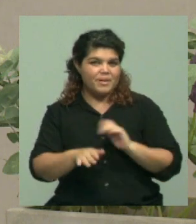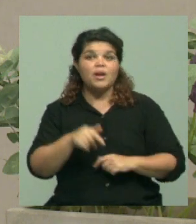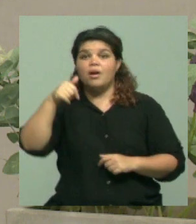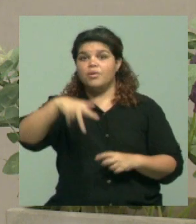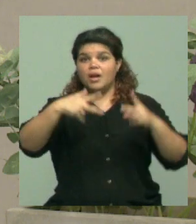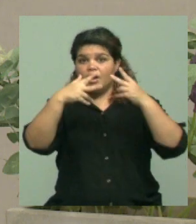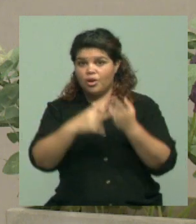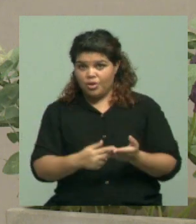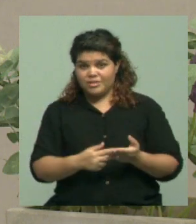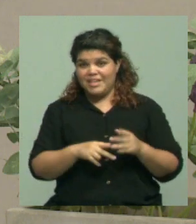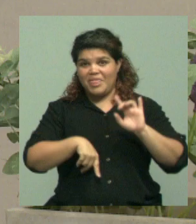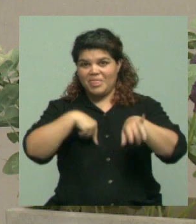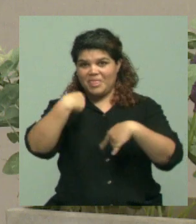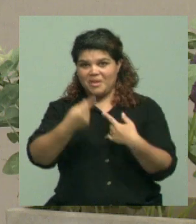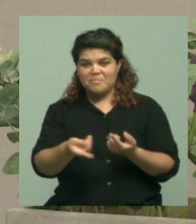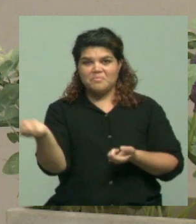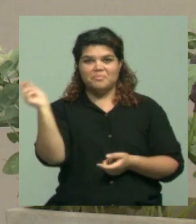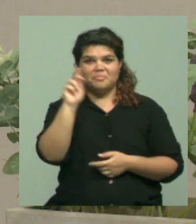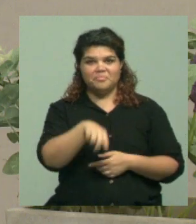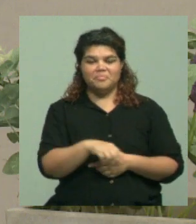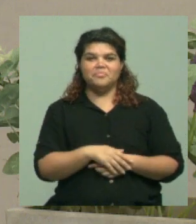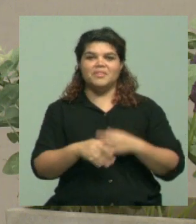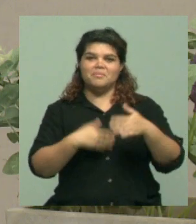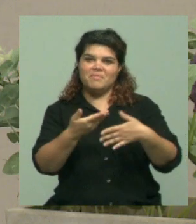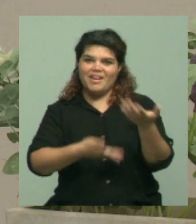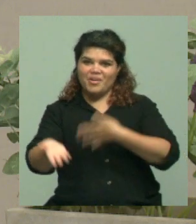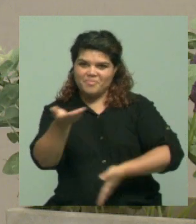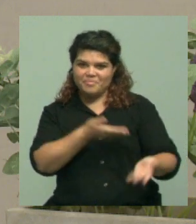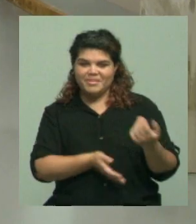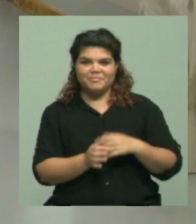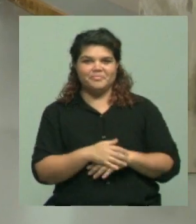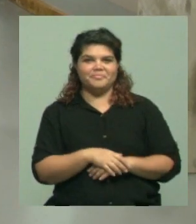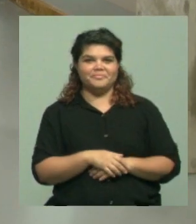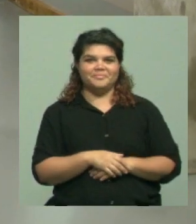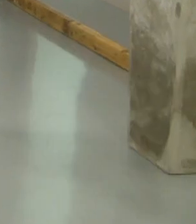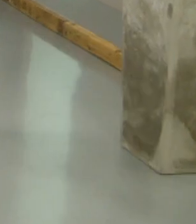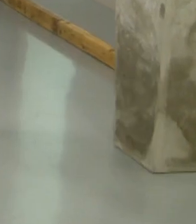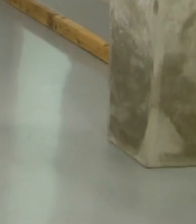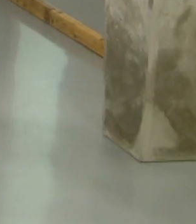enseguida regresamos. No se muevan porque tenemos mucho más para compartir en Apuntes. Apuntes.